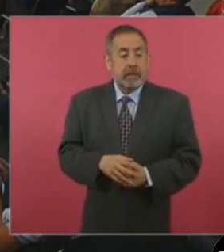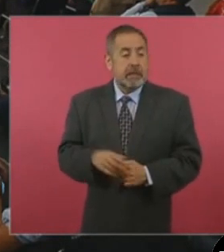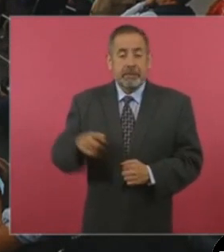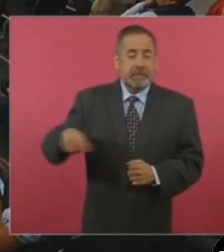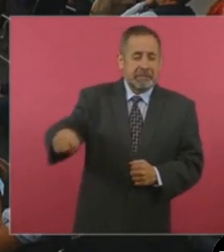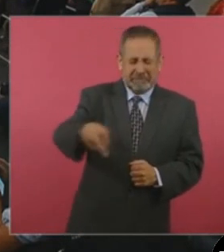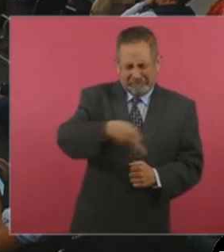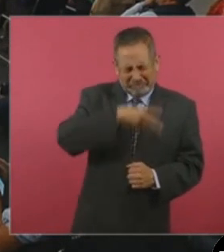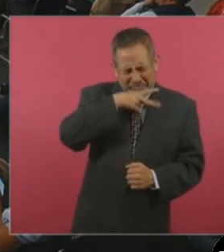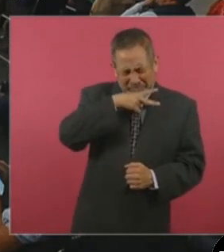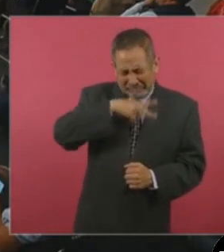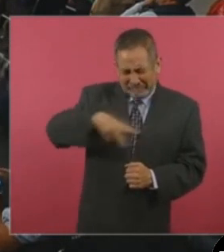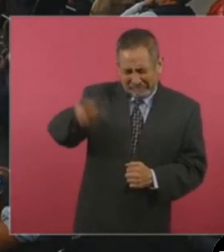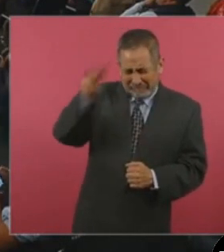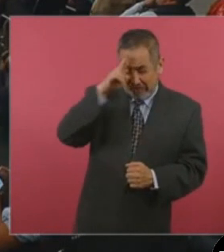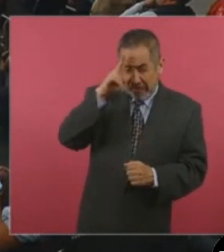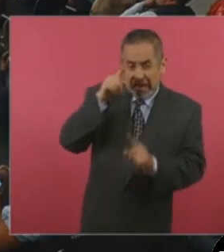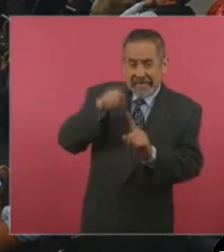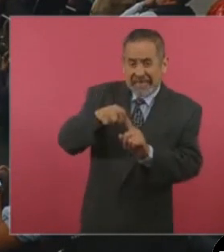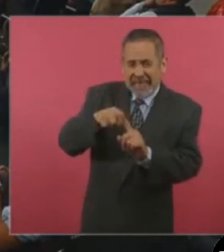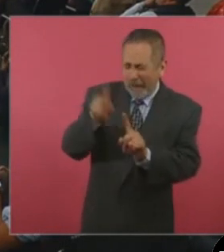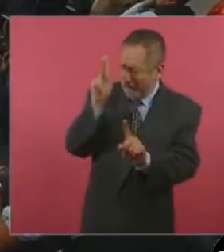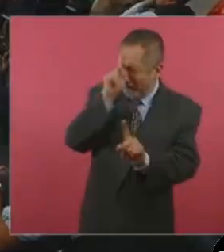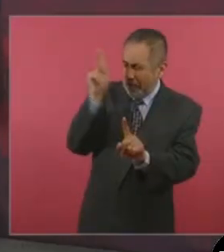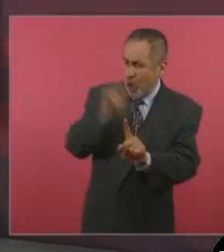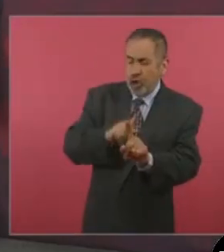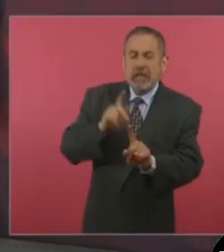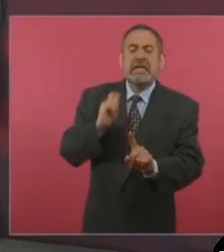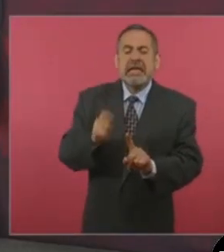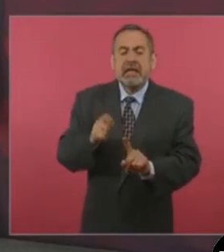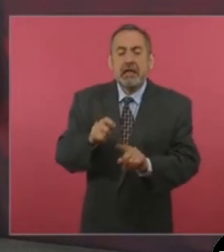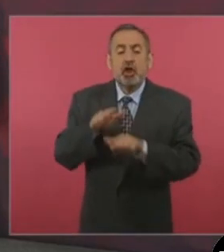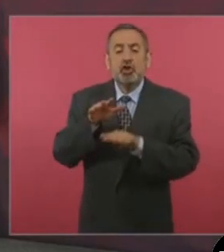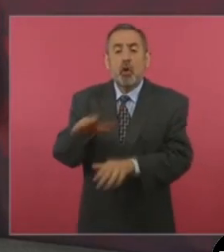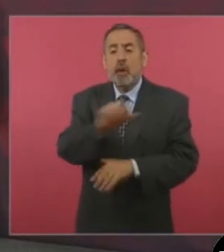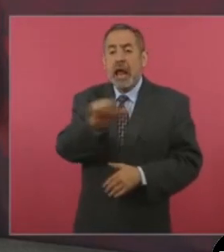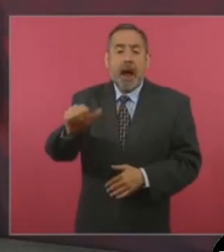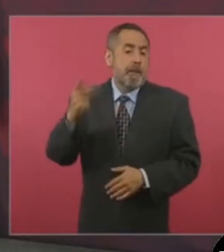es el analfabeto político,